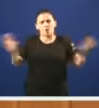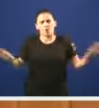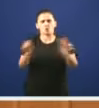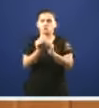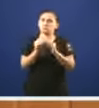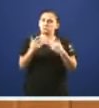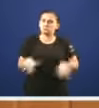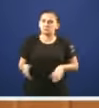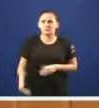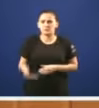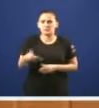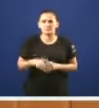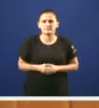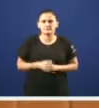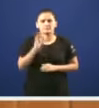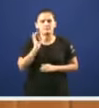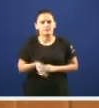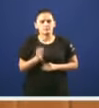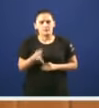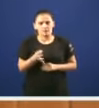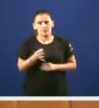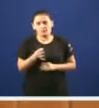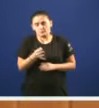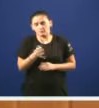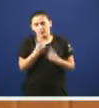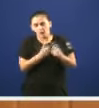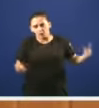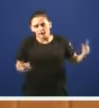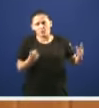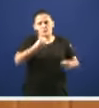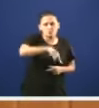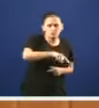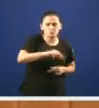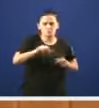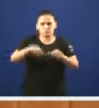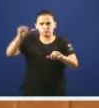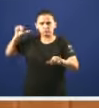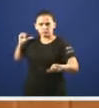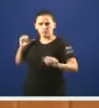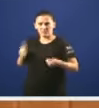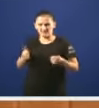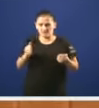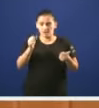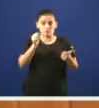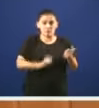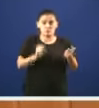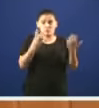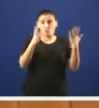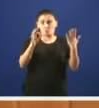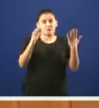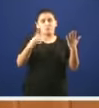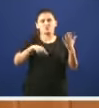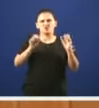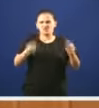bastante relevantes é certo que durante bastante tempo vostedes e os gobernos dende os anos 80 mantiveron sin